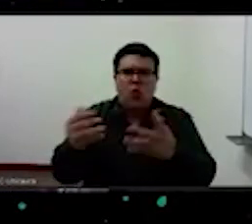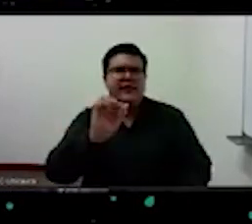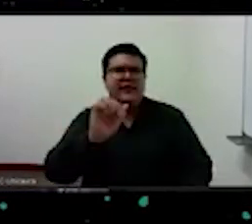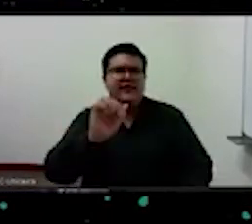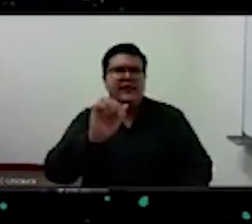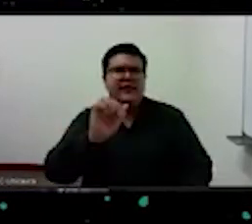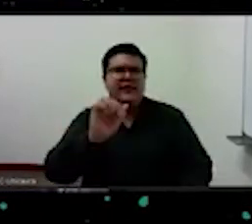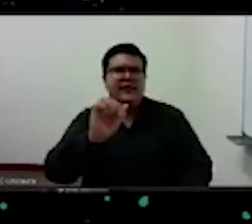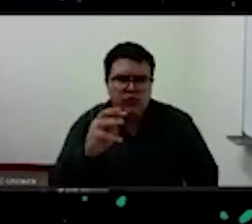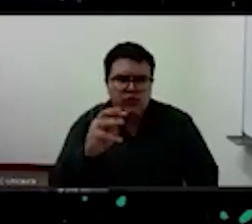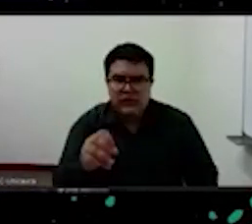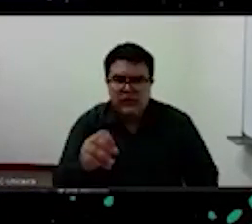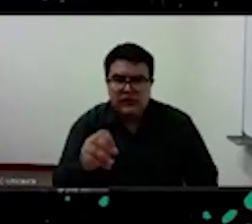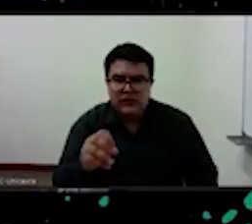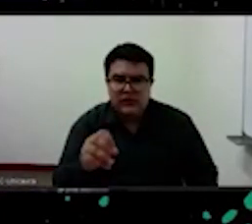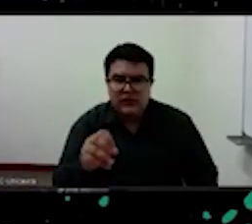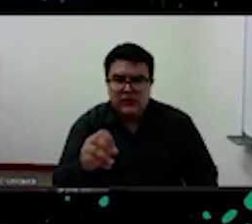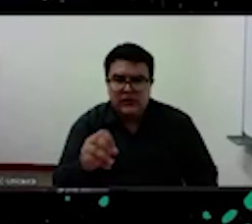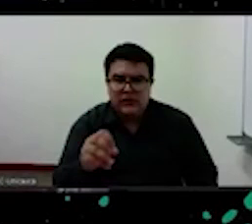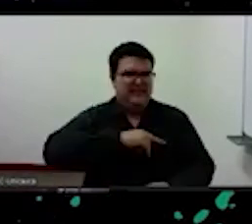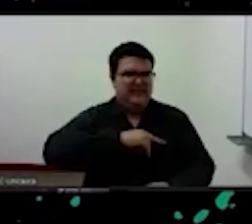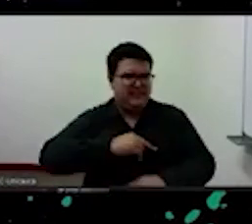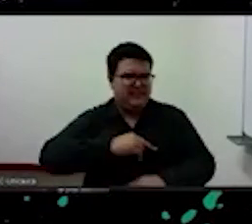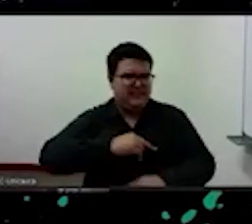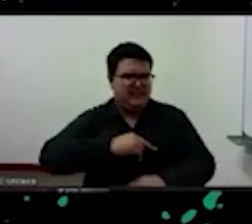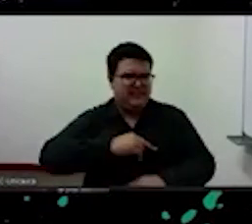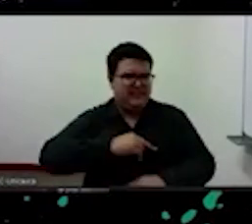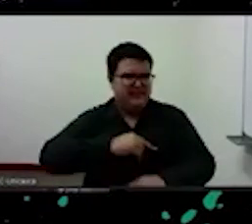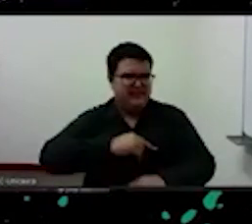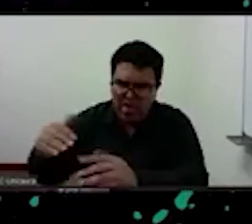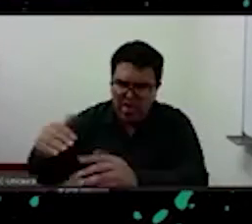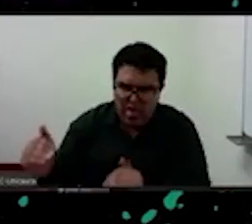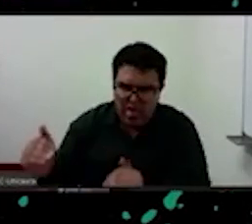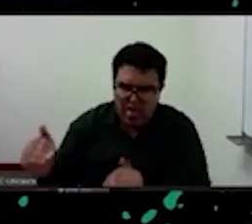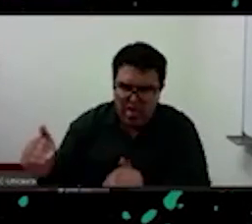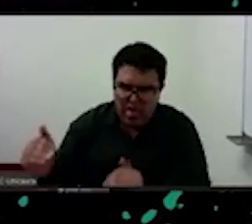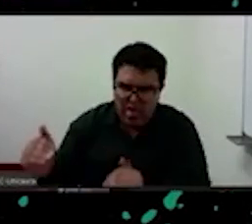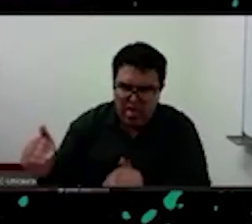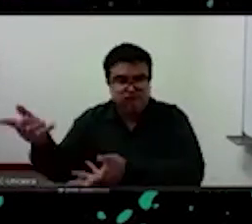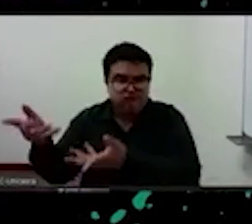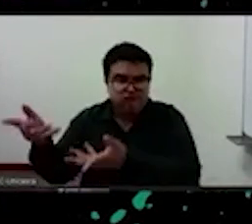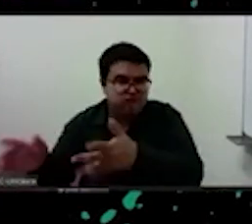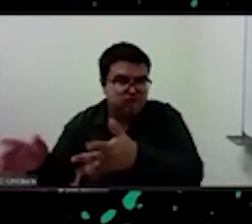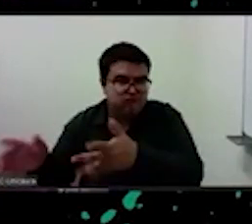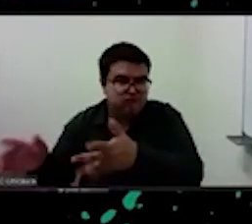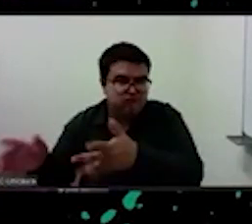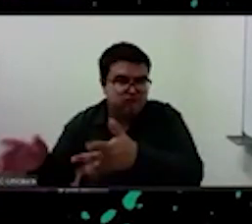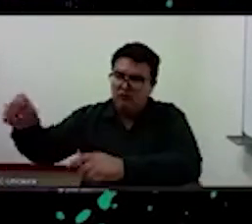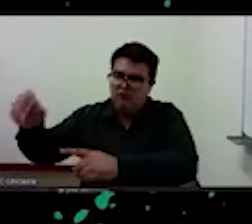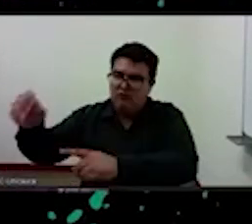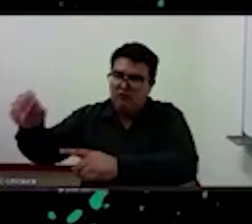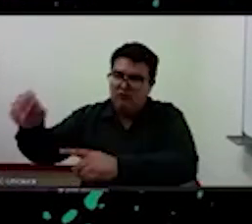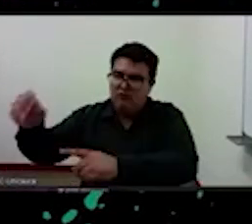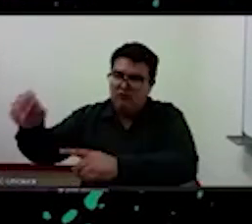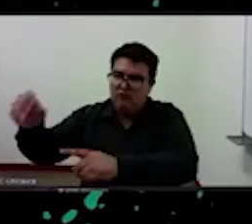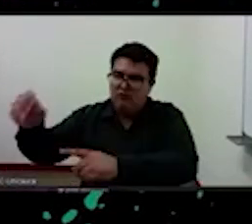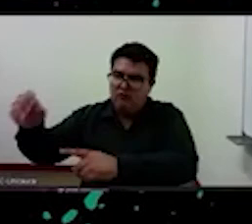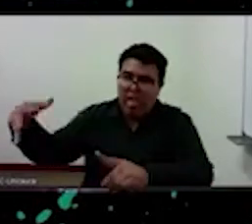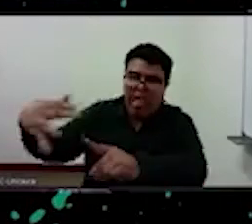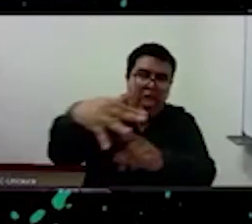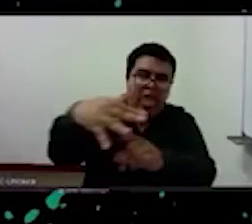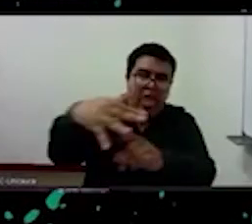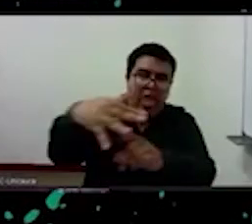efectos que que están produciendo hoy en en esta dimensión entonces hay